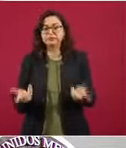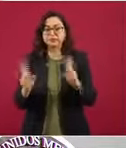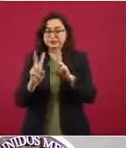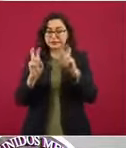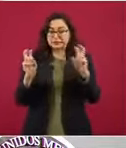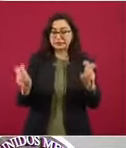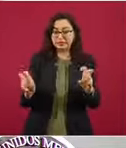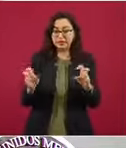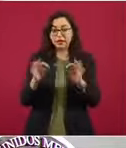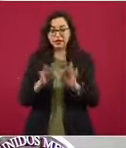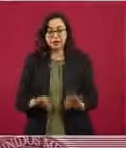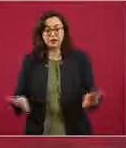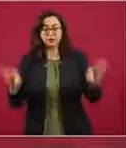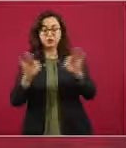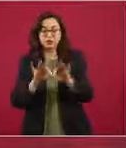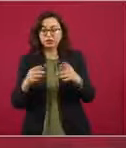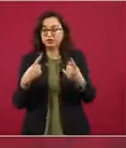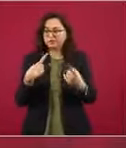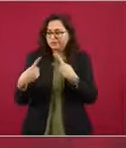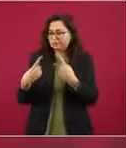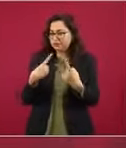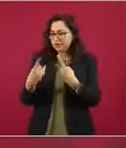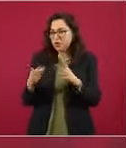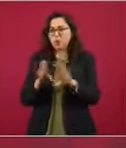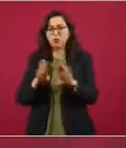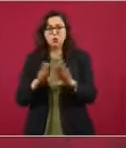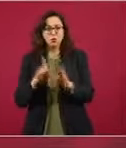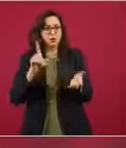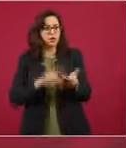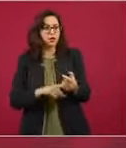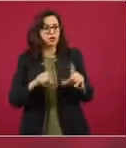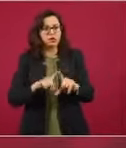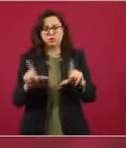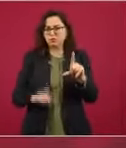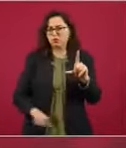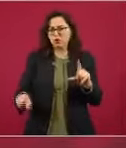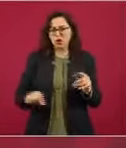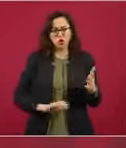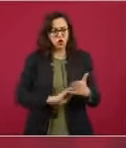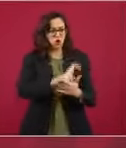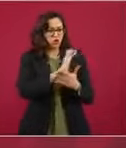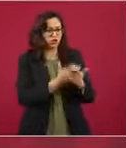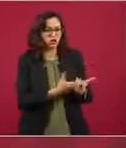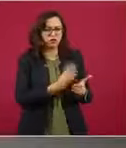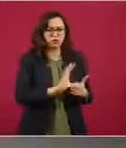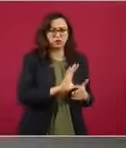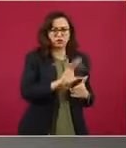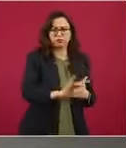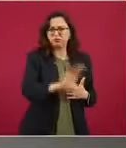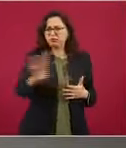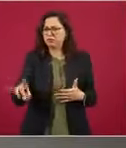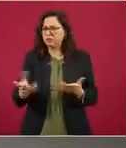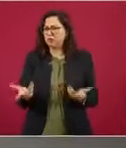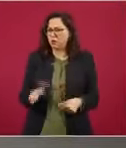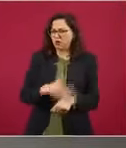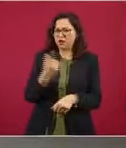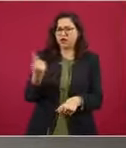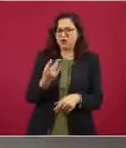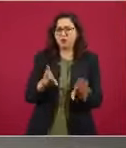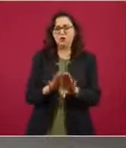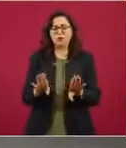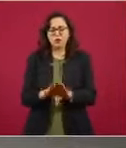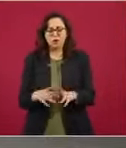de la subcontratación en nuestro país. Como es sabido, hace algunas semanas el